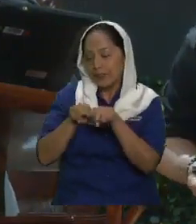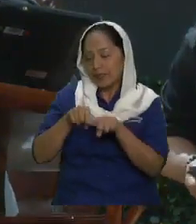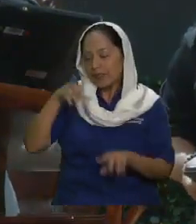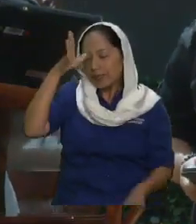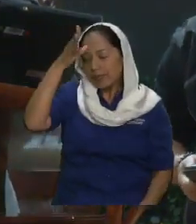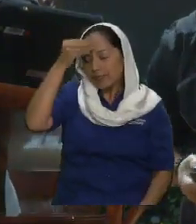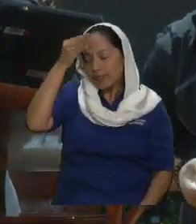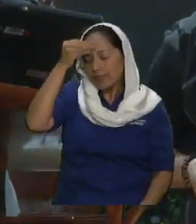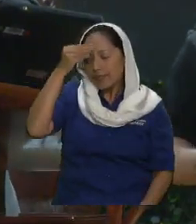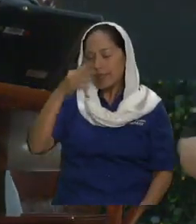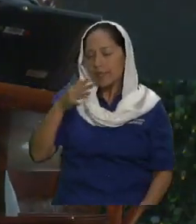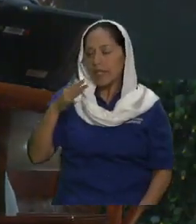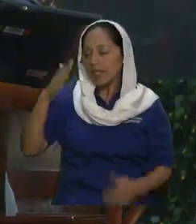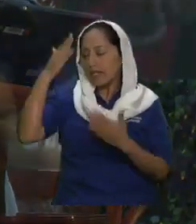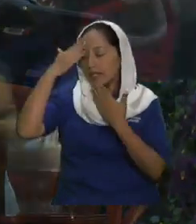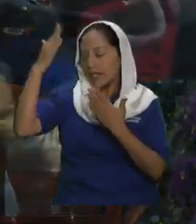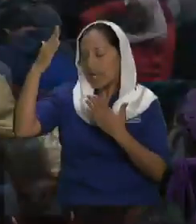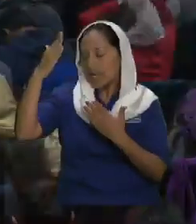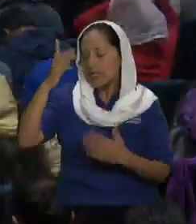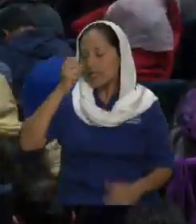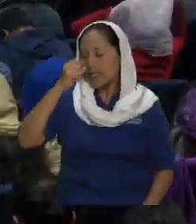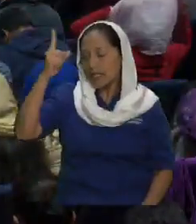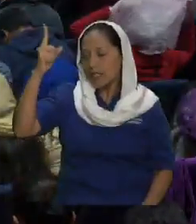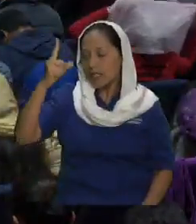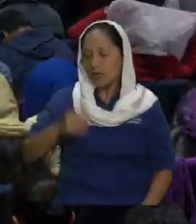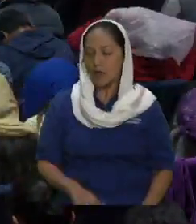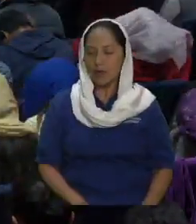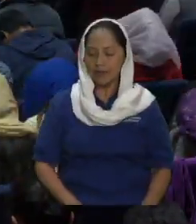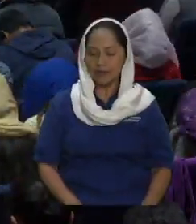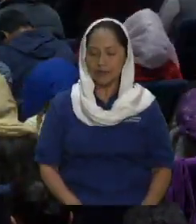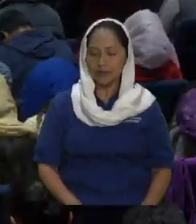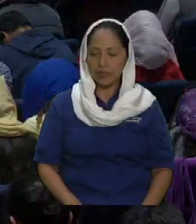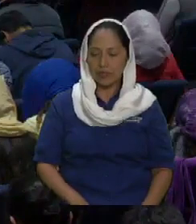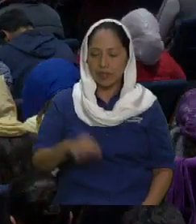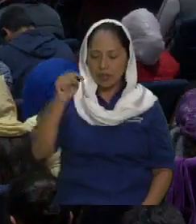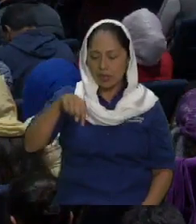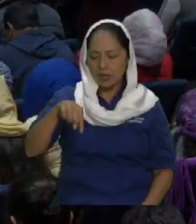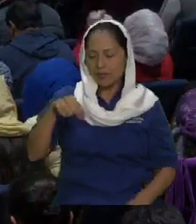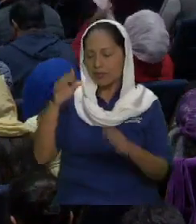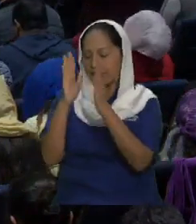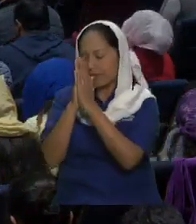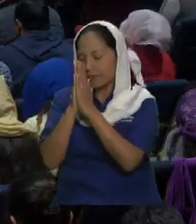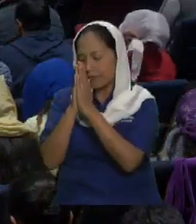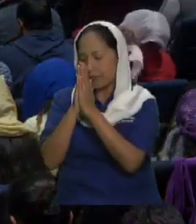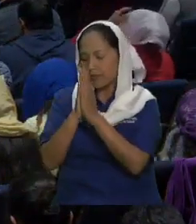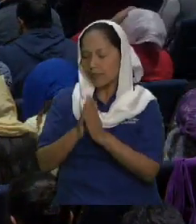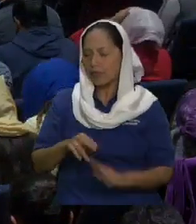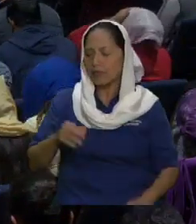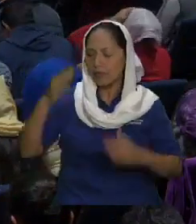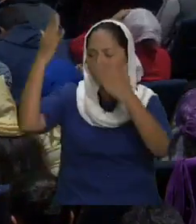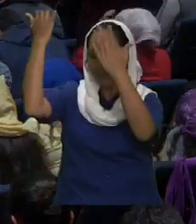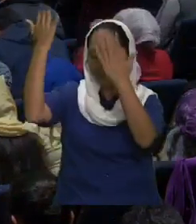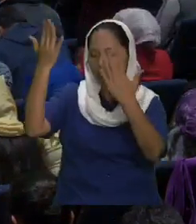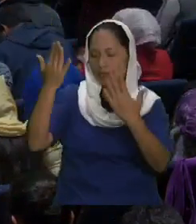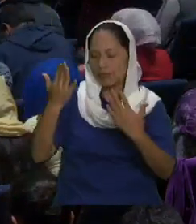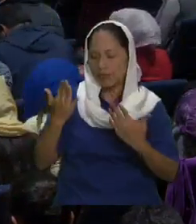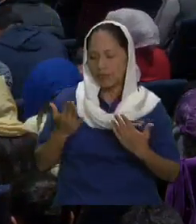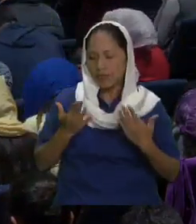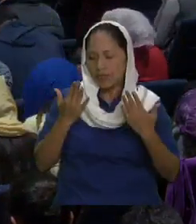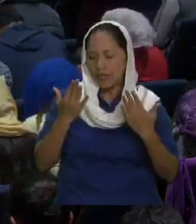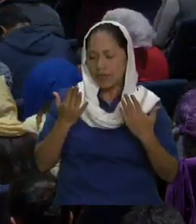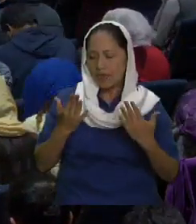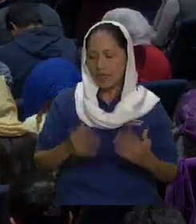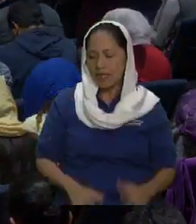sentir, esa felicidad, esa gracia. Ahora te pedimos, Señor, que traigas sobre nuestra vida una